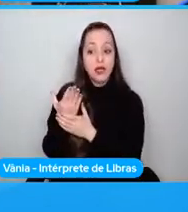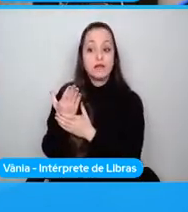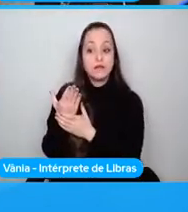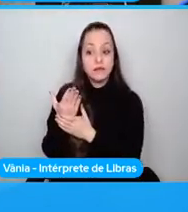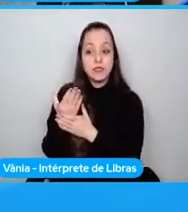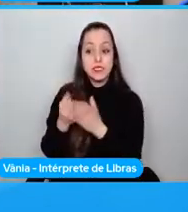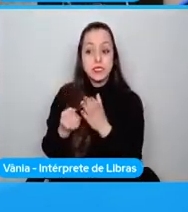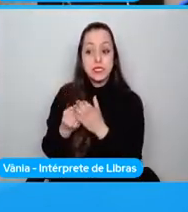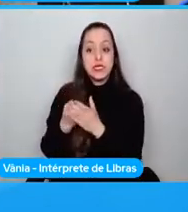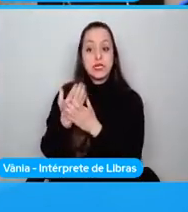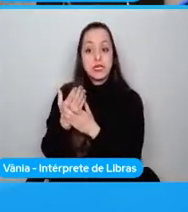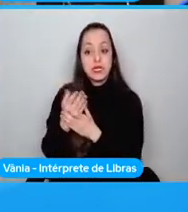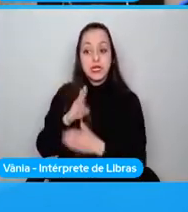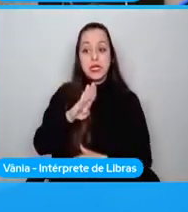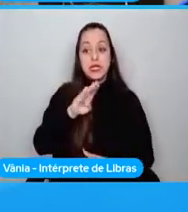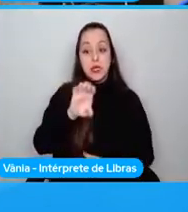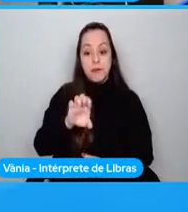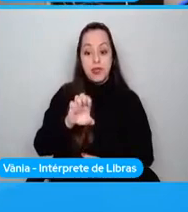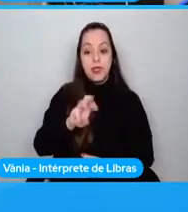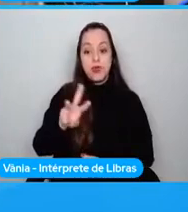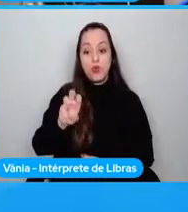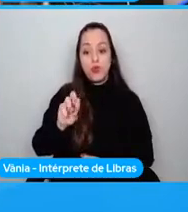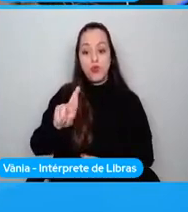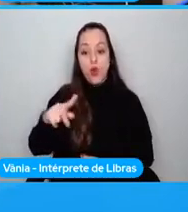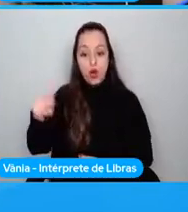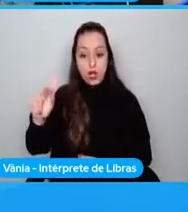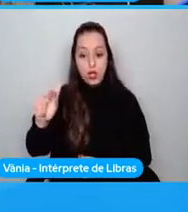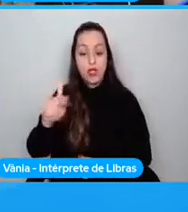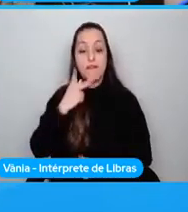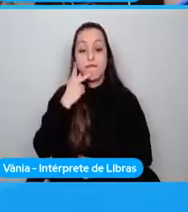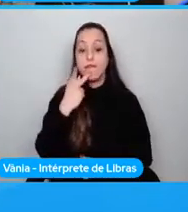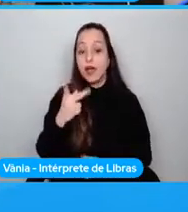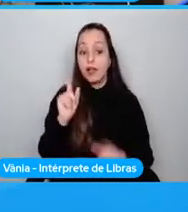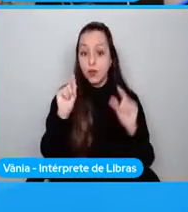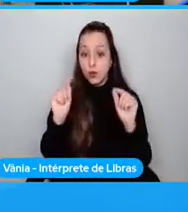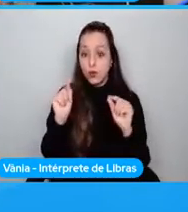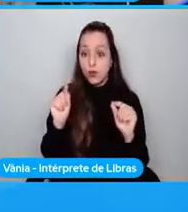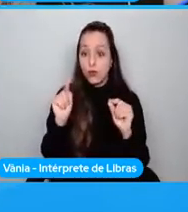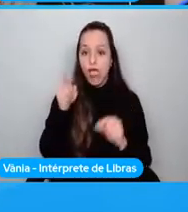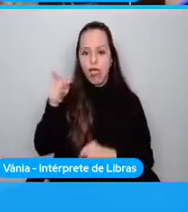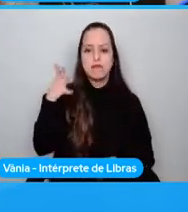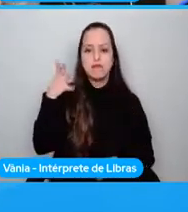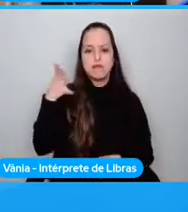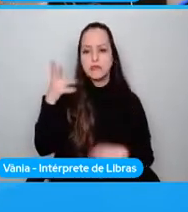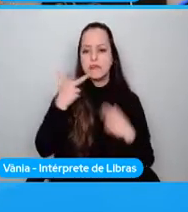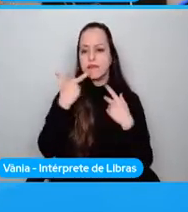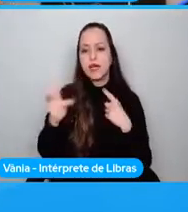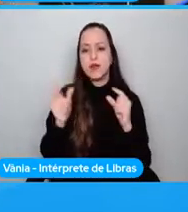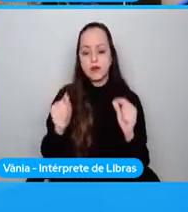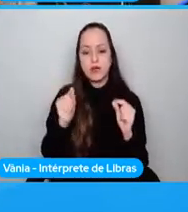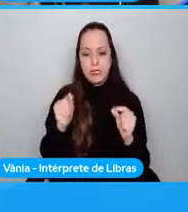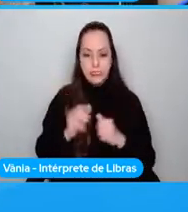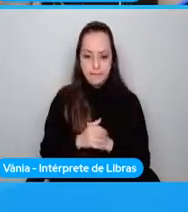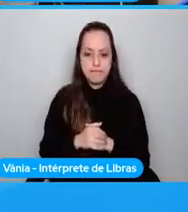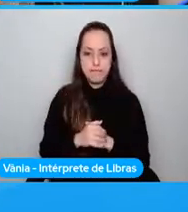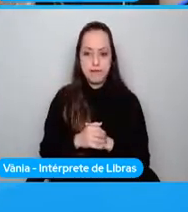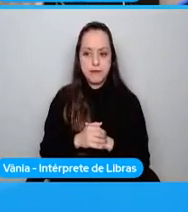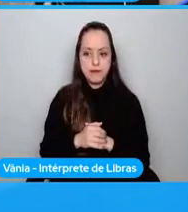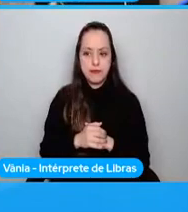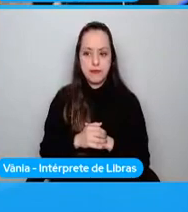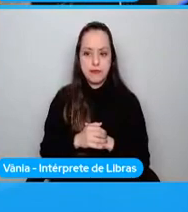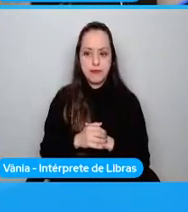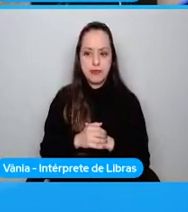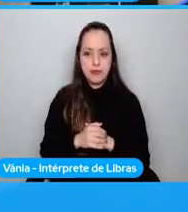uno de los creadores de VWare hablaba, empezó el keynote con la siguiente pregunta. ¿Dónde ven